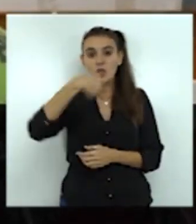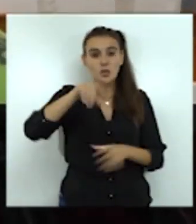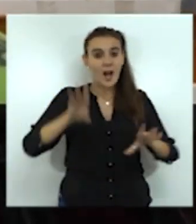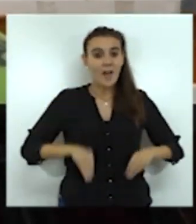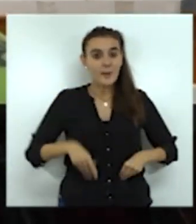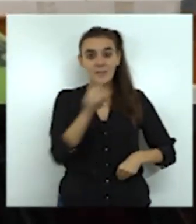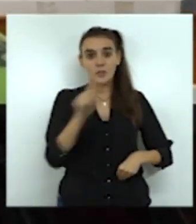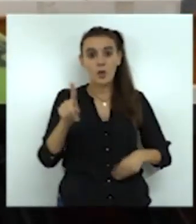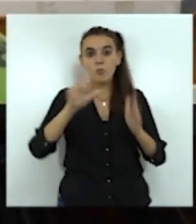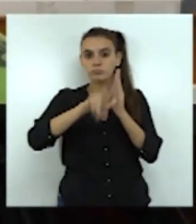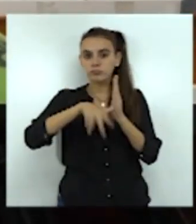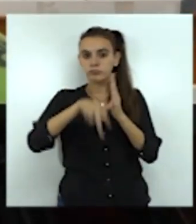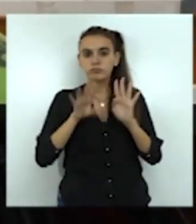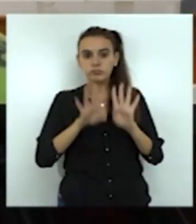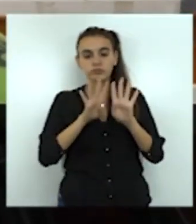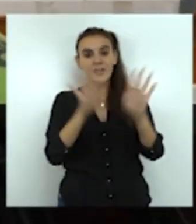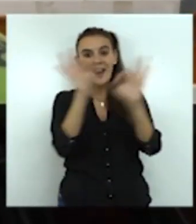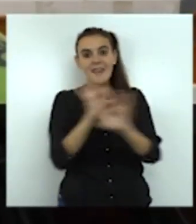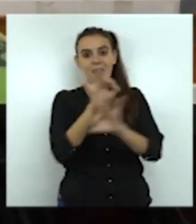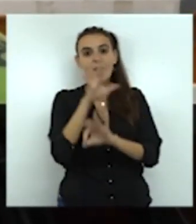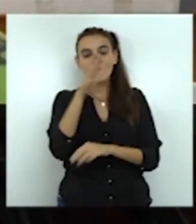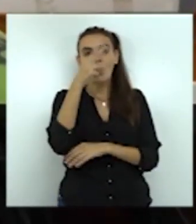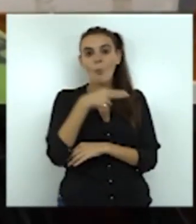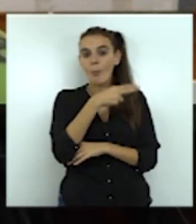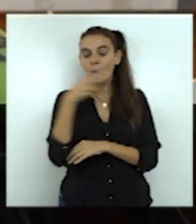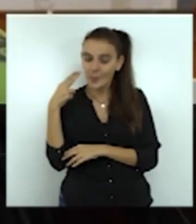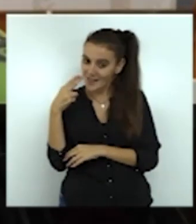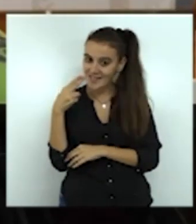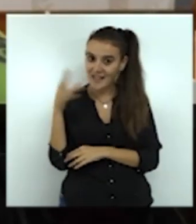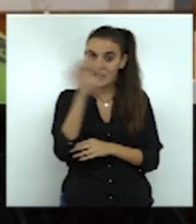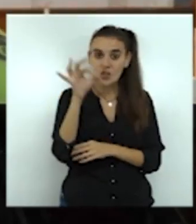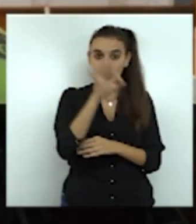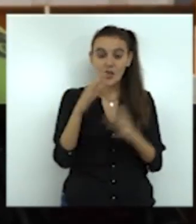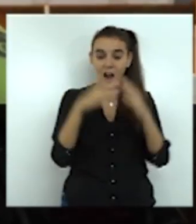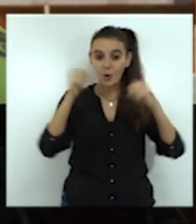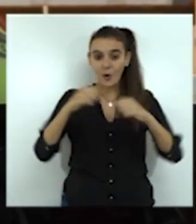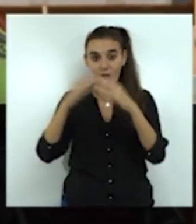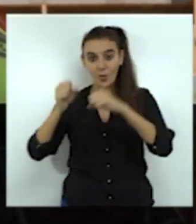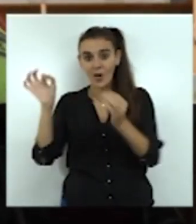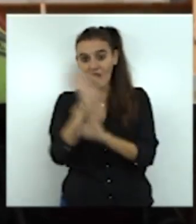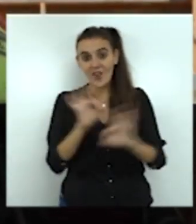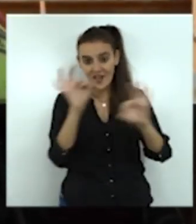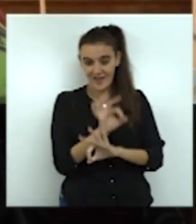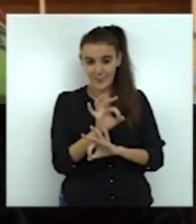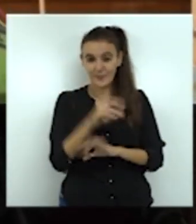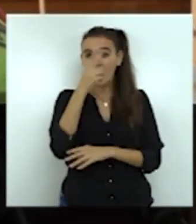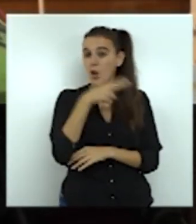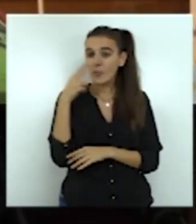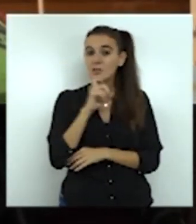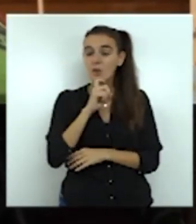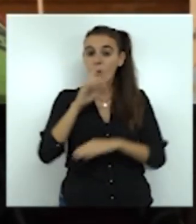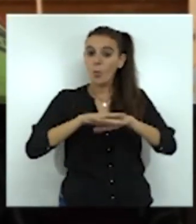en nada, porque todos son promesas y no hemos llegado al acuerdo absolutamente de nada. Las promesas son incumplidas. Ni más